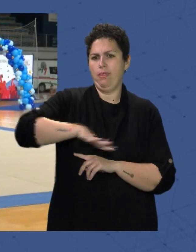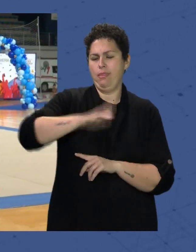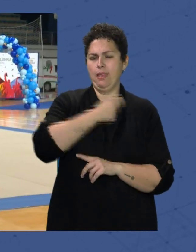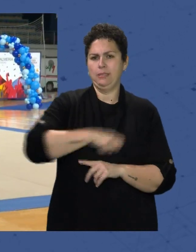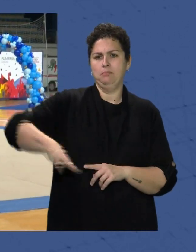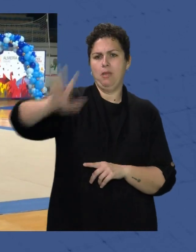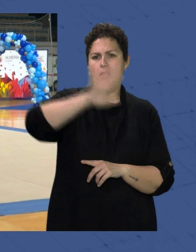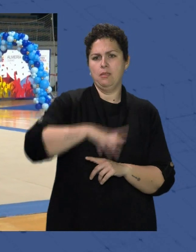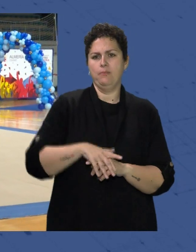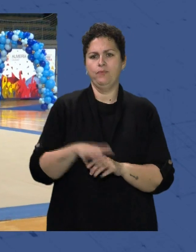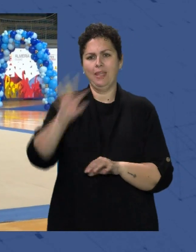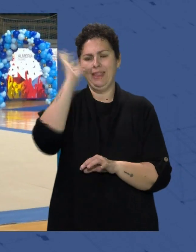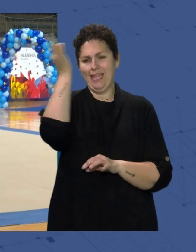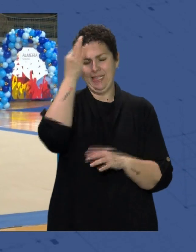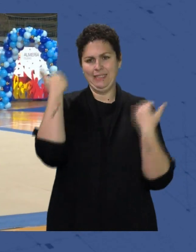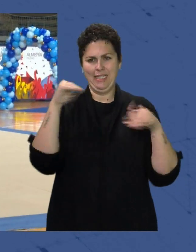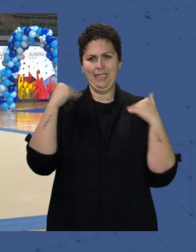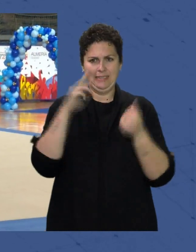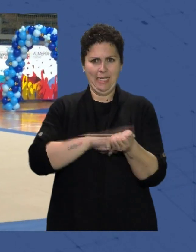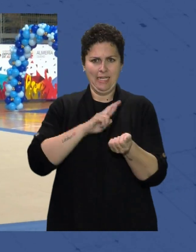El talento De esta modalidad De gimnasia